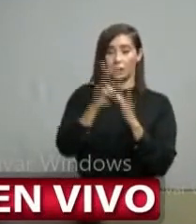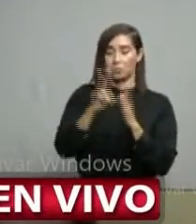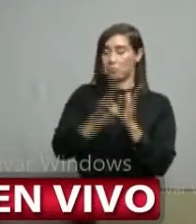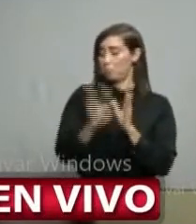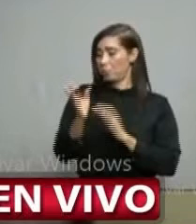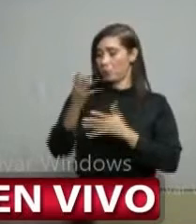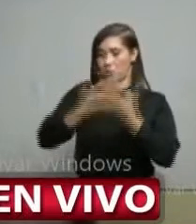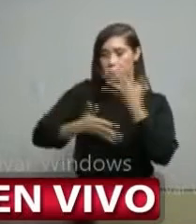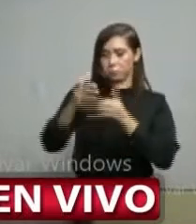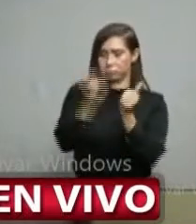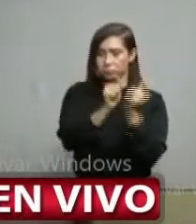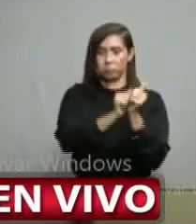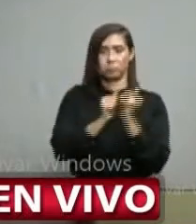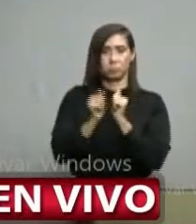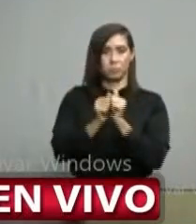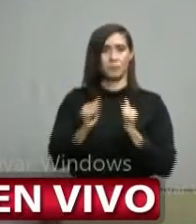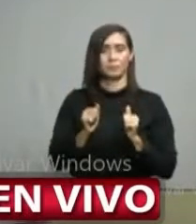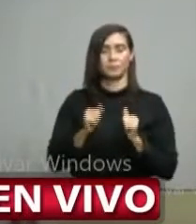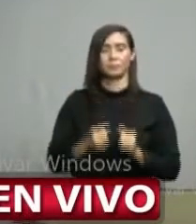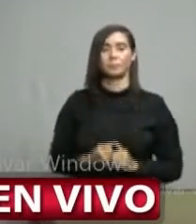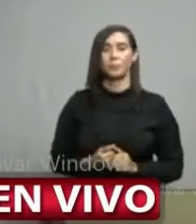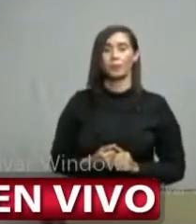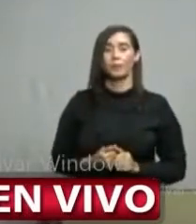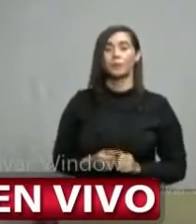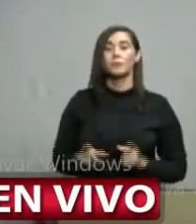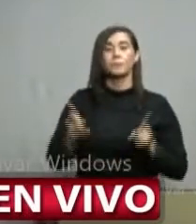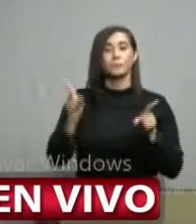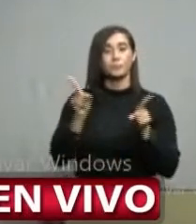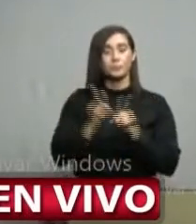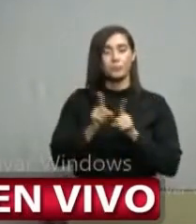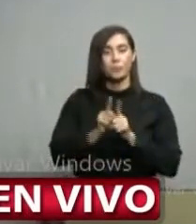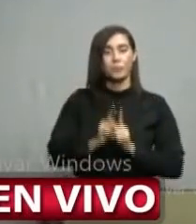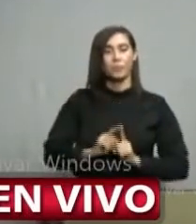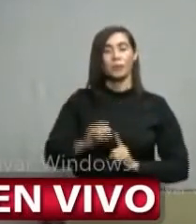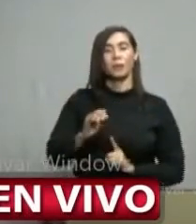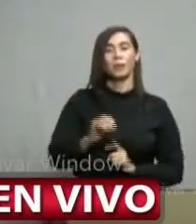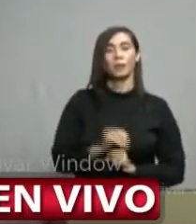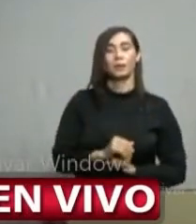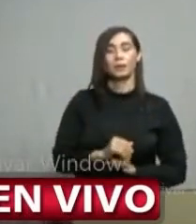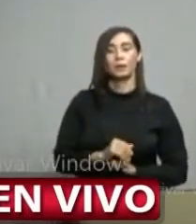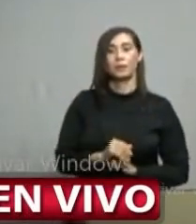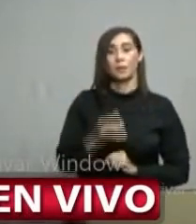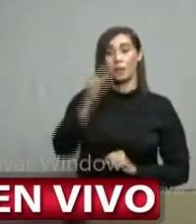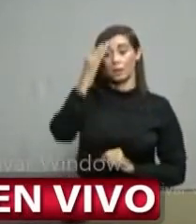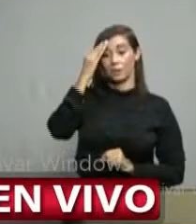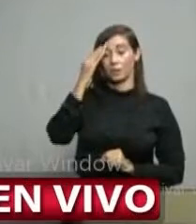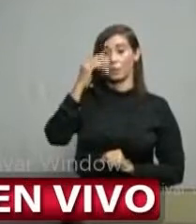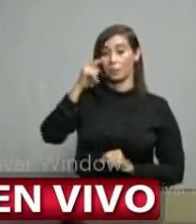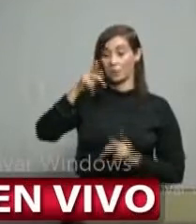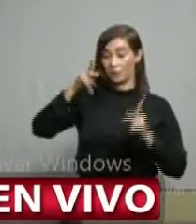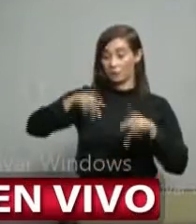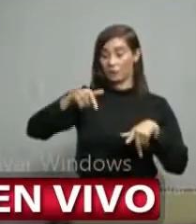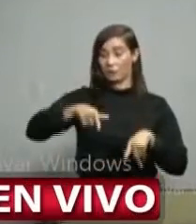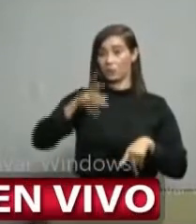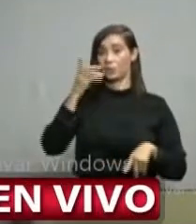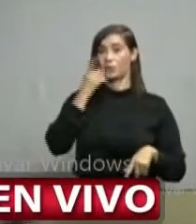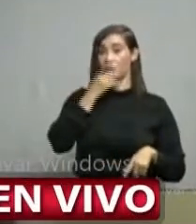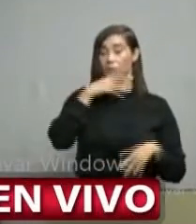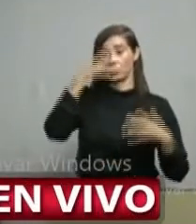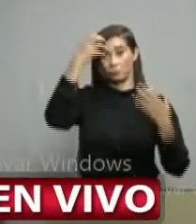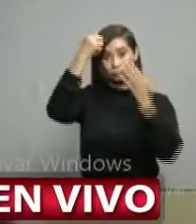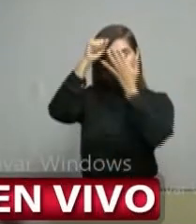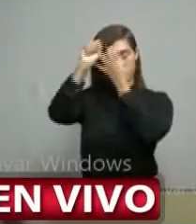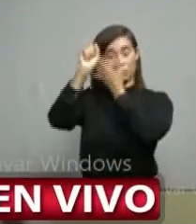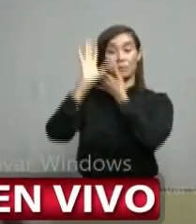preventivas. Y en ese mismo orden, sabiendo que los dominicanos somos desobedientes por naturaleza, no es